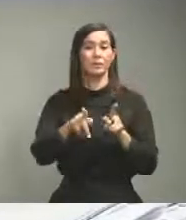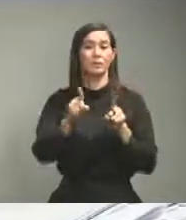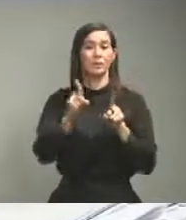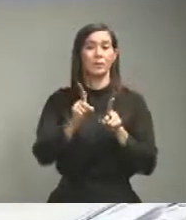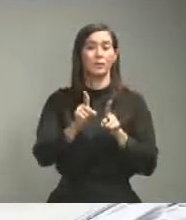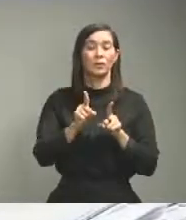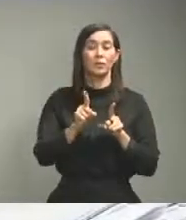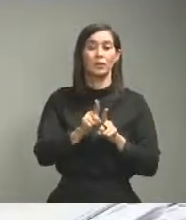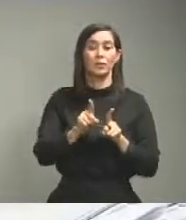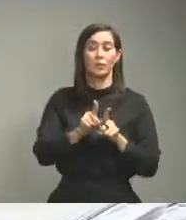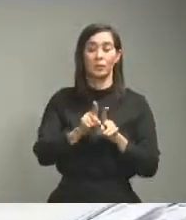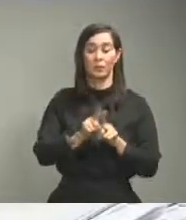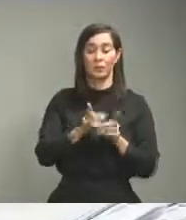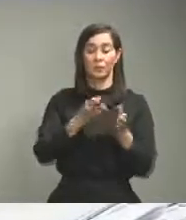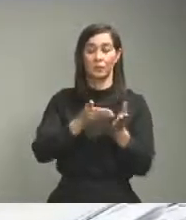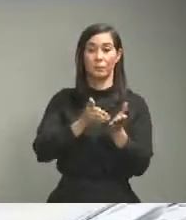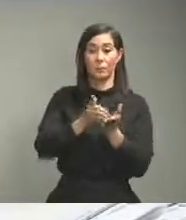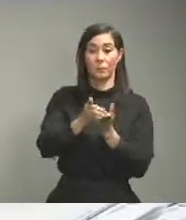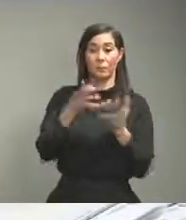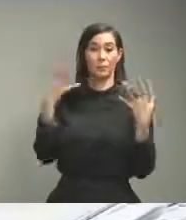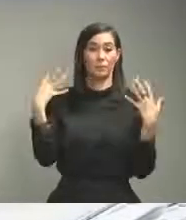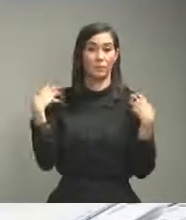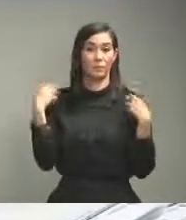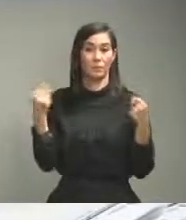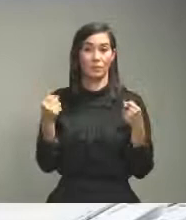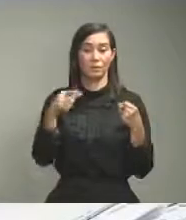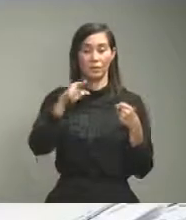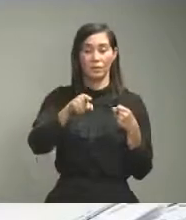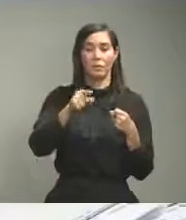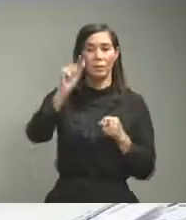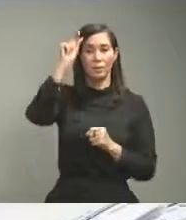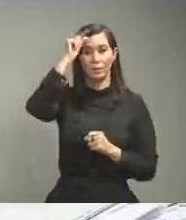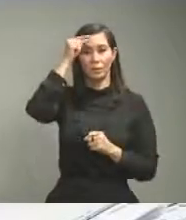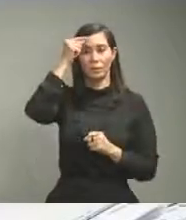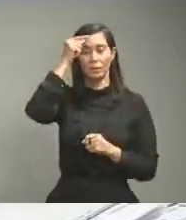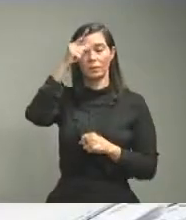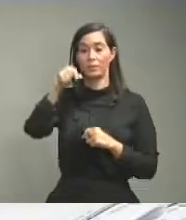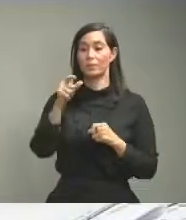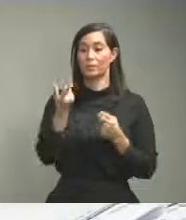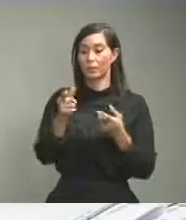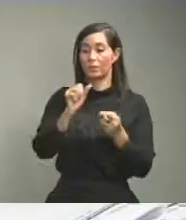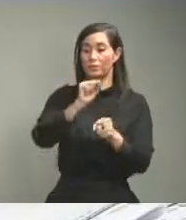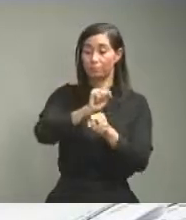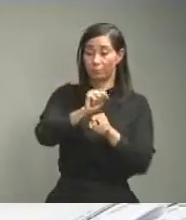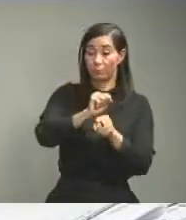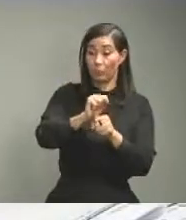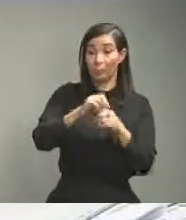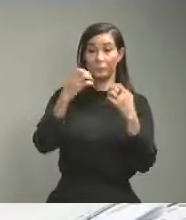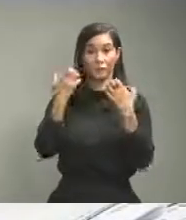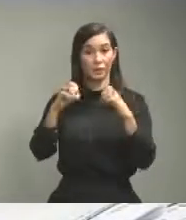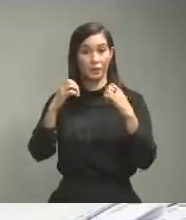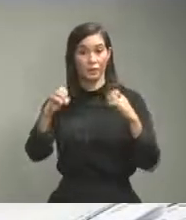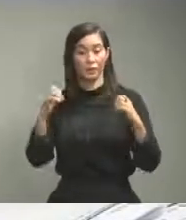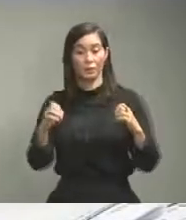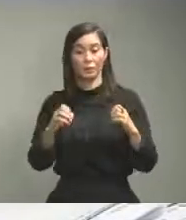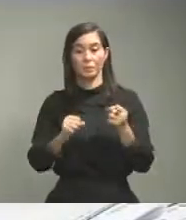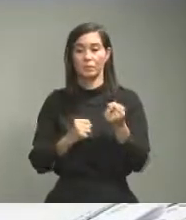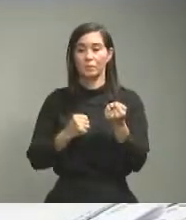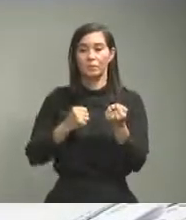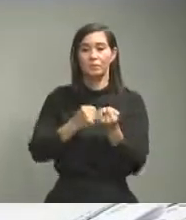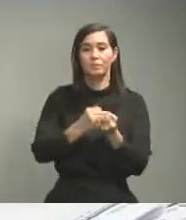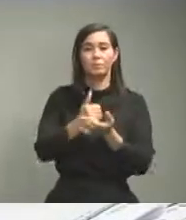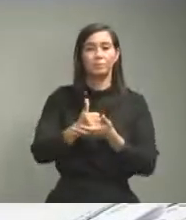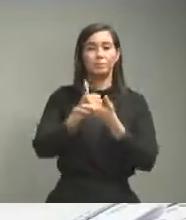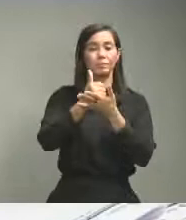el derecho a la salud que tienen y que el estado está haciendo sus mejores esfuerzos para cumplir